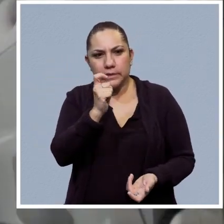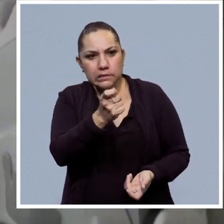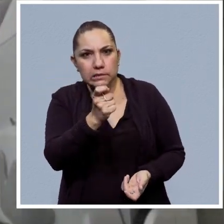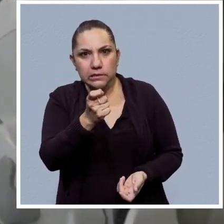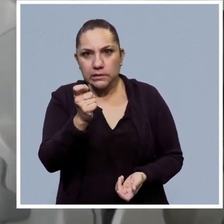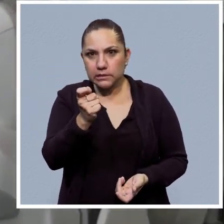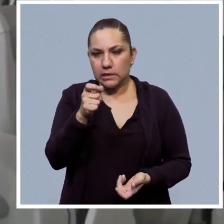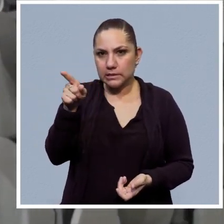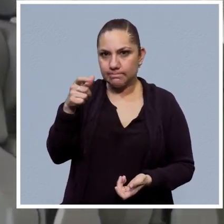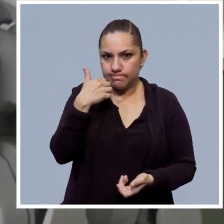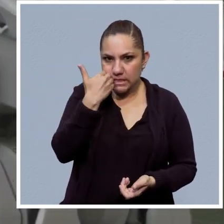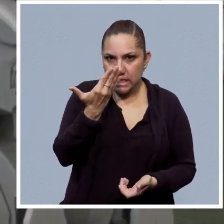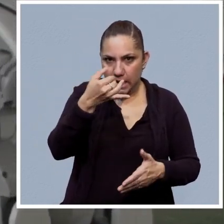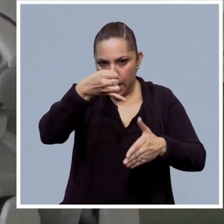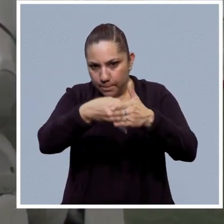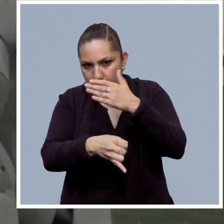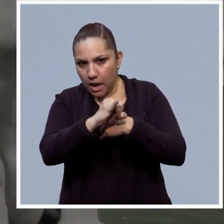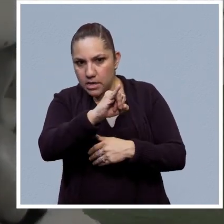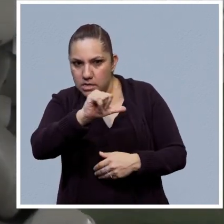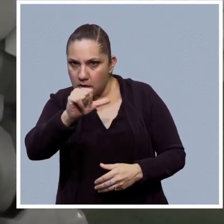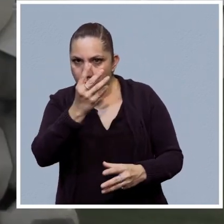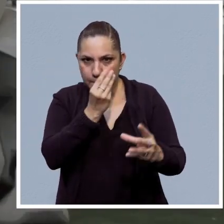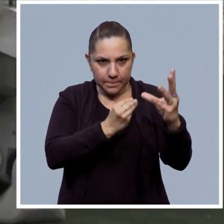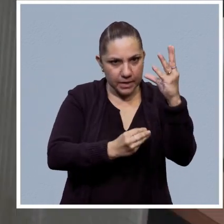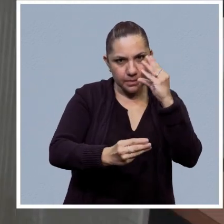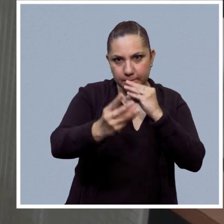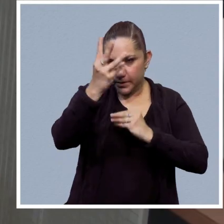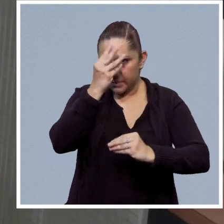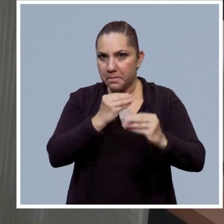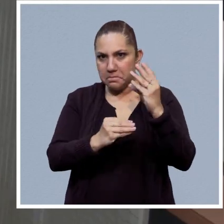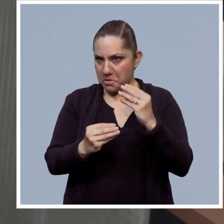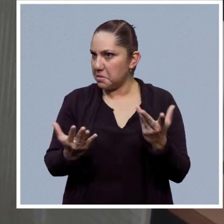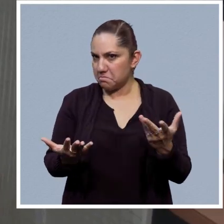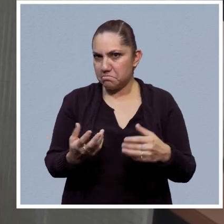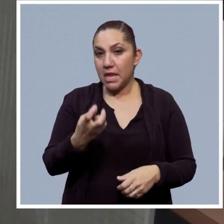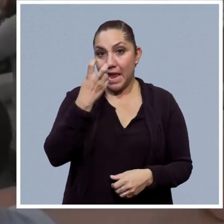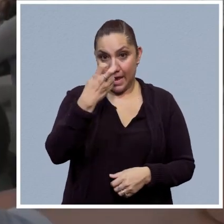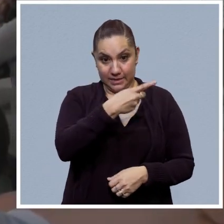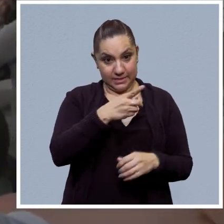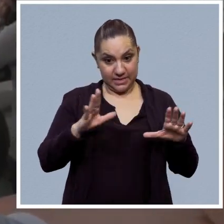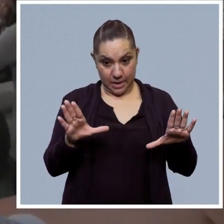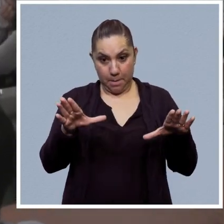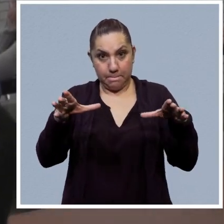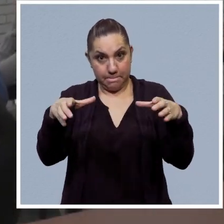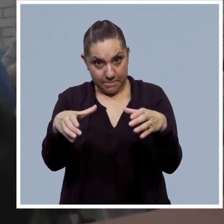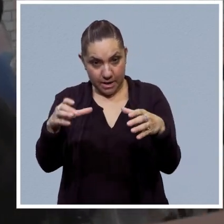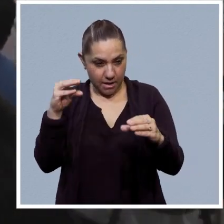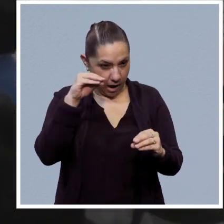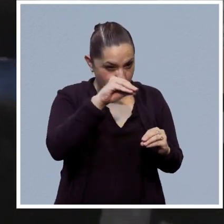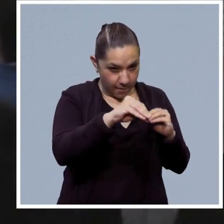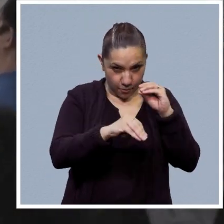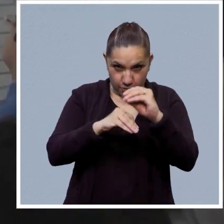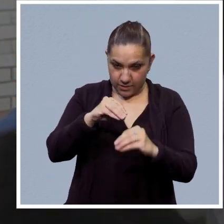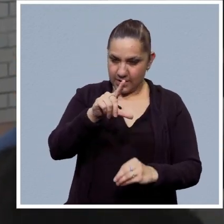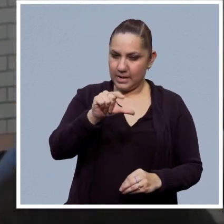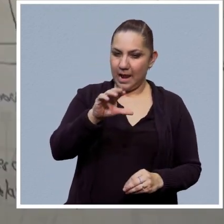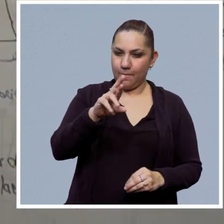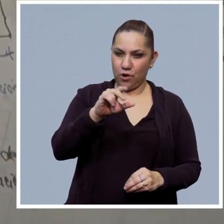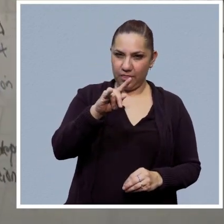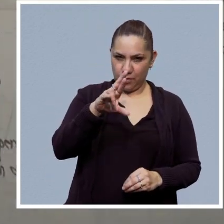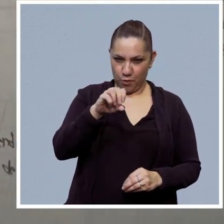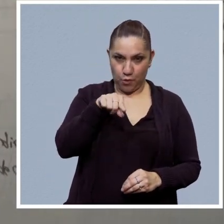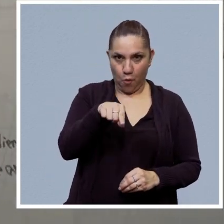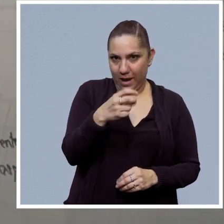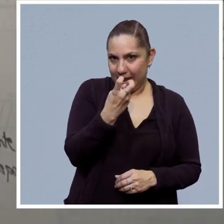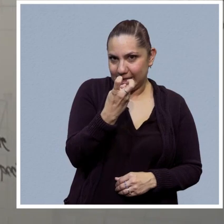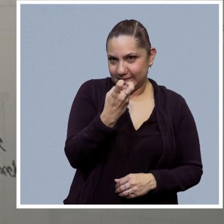de aprender sobre inteligencia artificial. Y bueno, este laboratorio surge a partir de esta